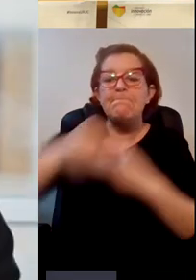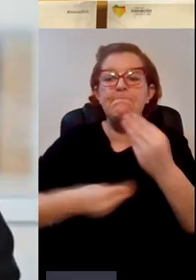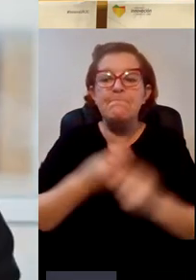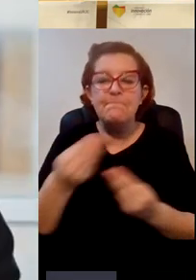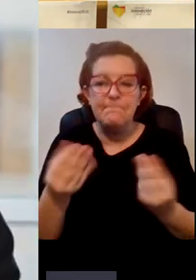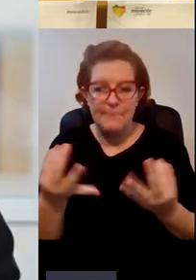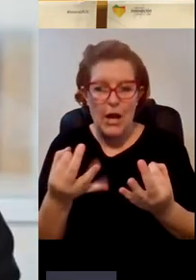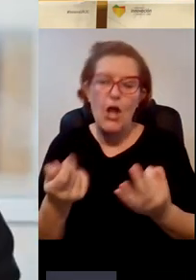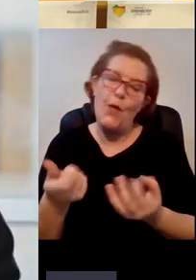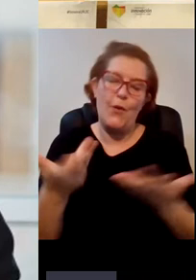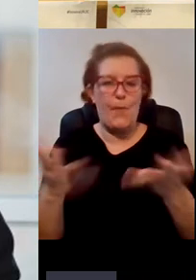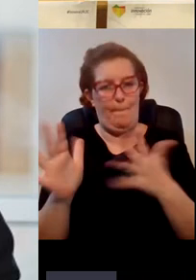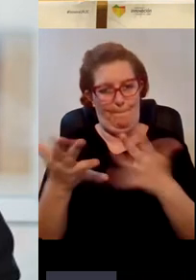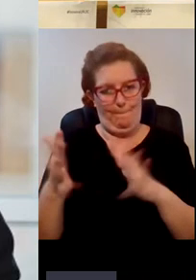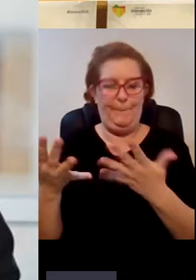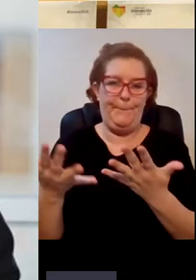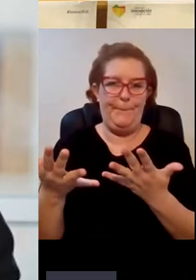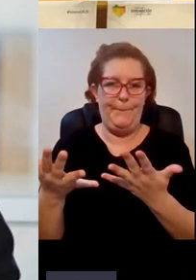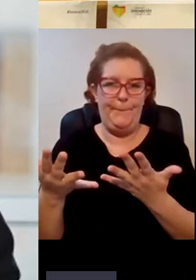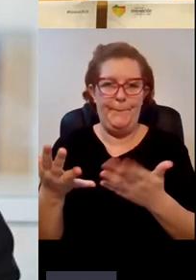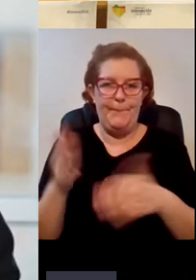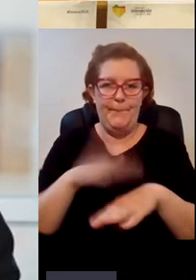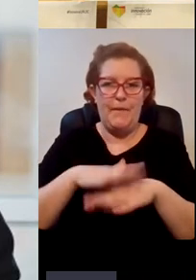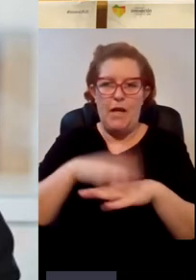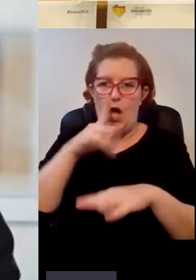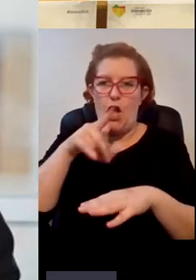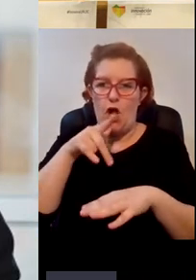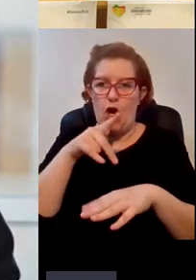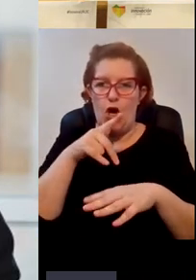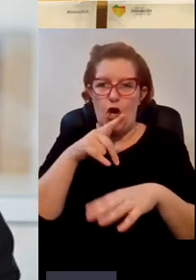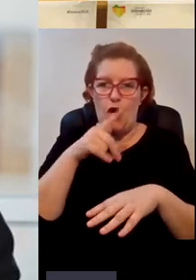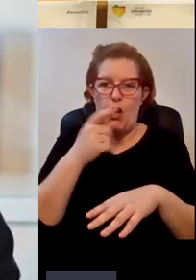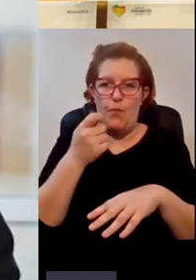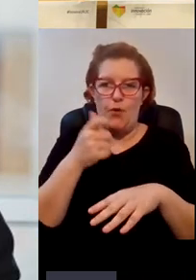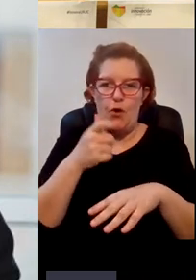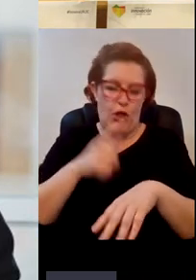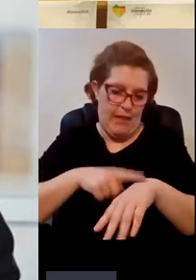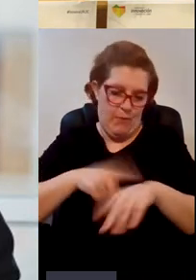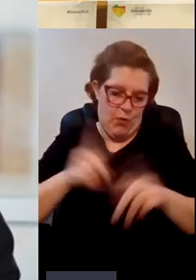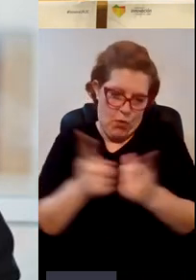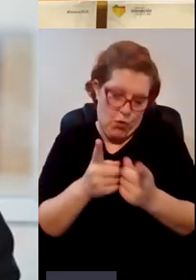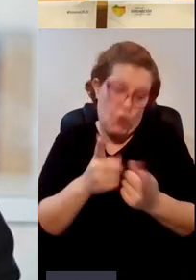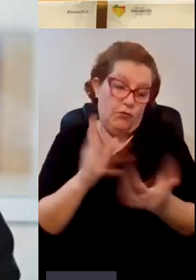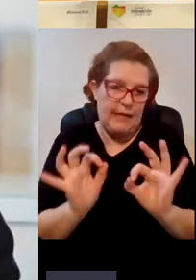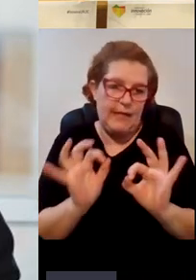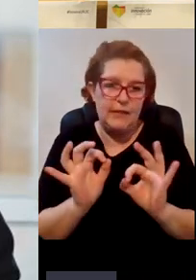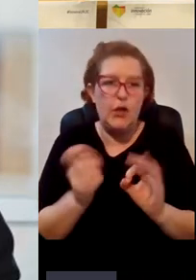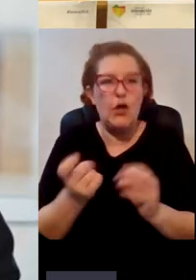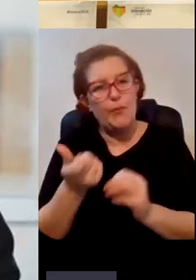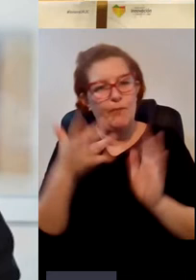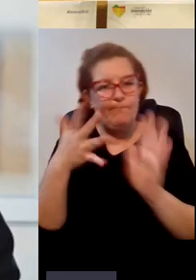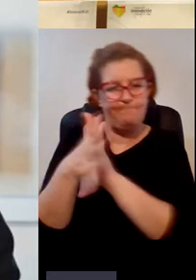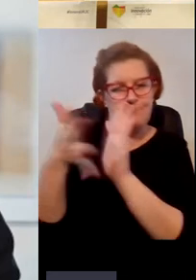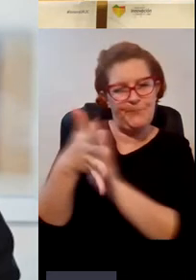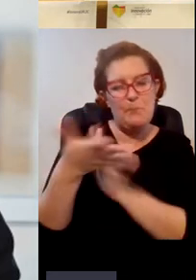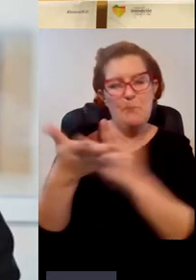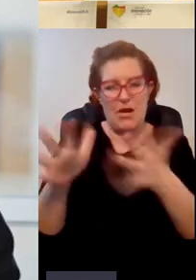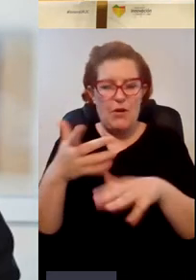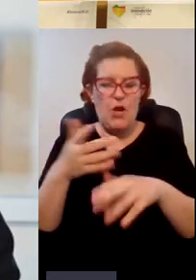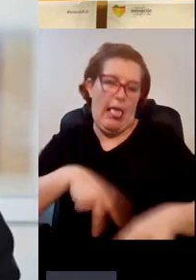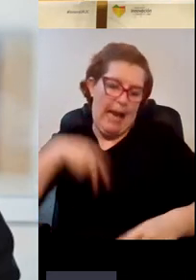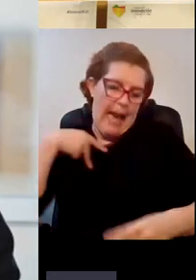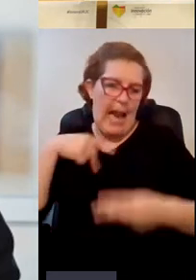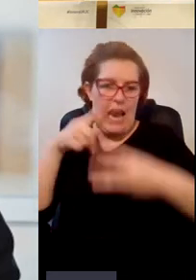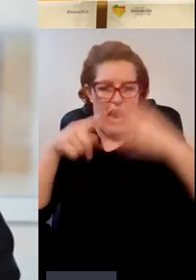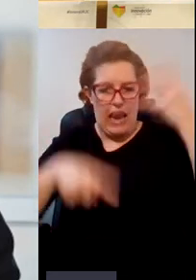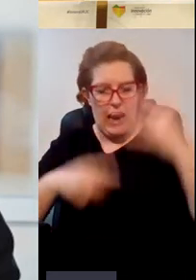Un poco así cada uno tenemos nuestro tiempo un poco en general vamos a esbozar qué cosas hacemos. Cuando